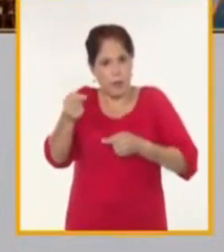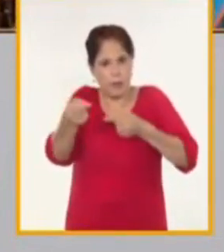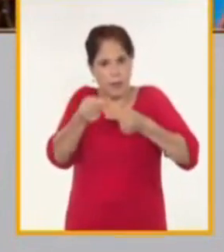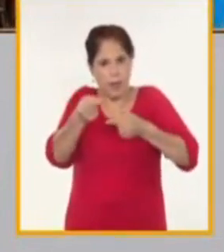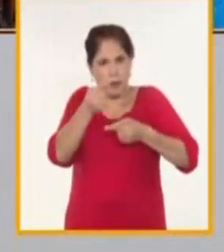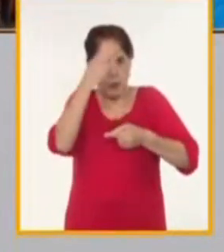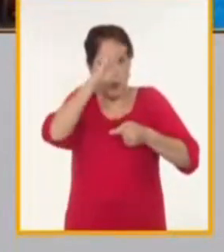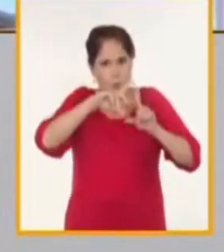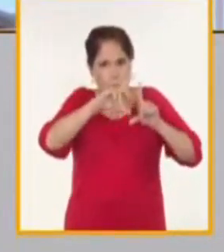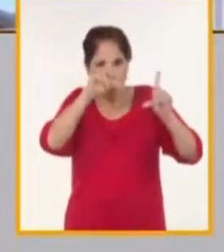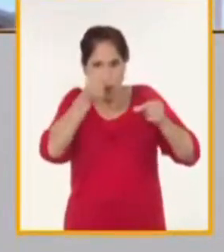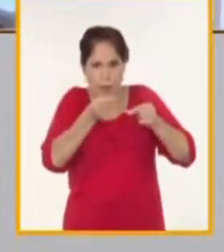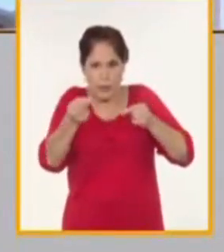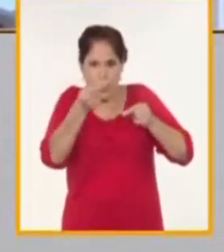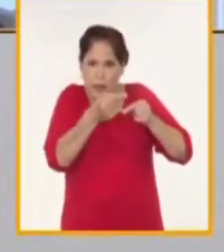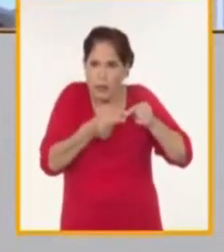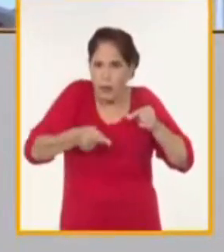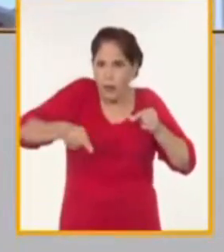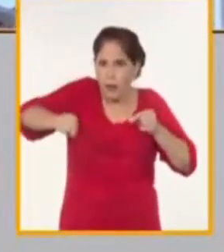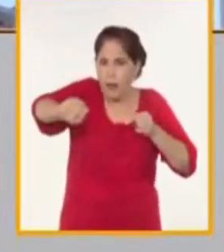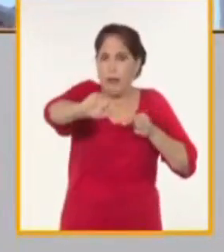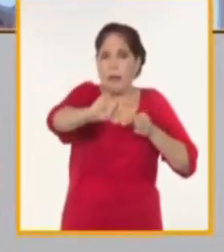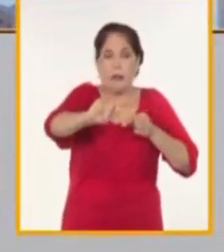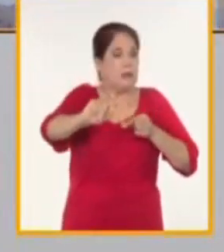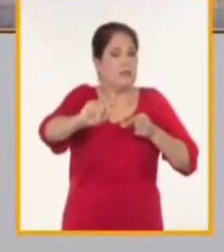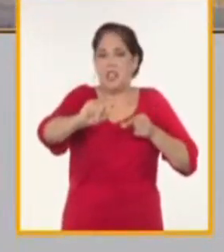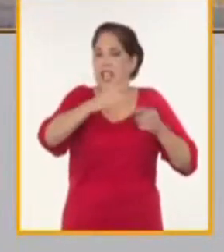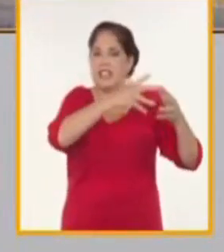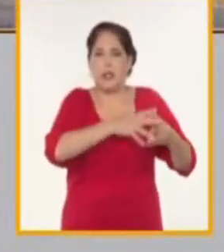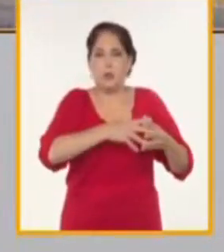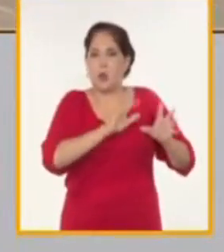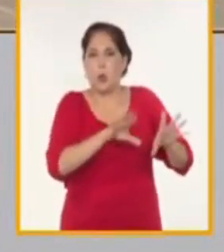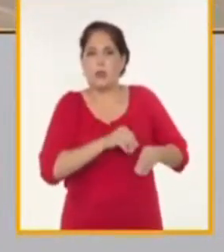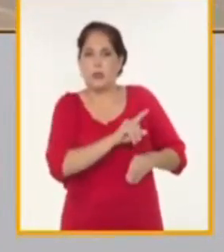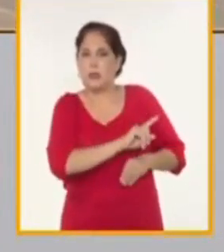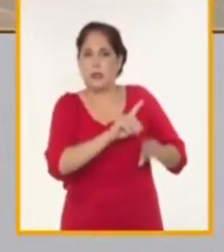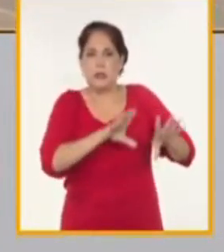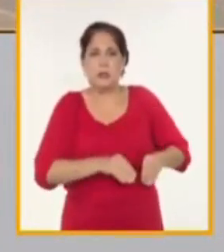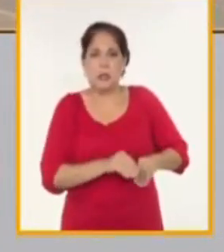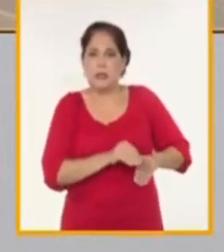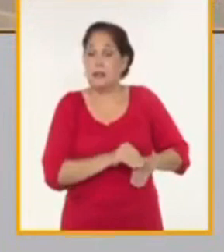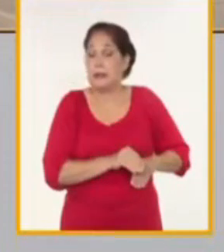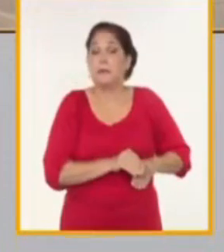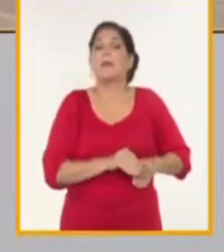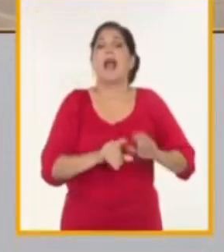de Mariel y bajo estas presiones no pueden no pueden operar.